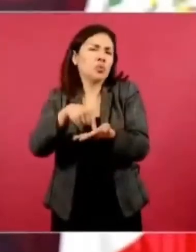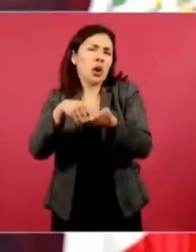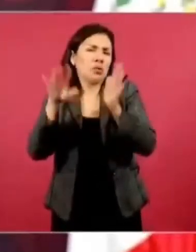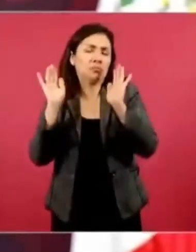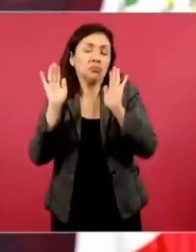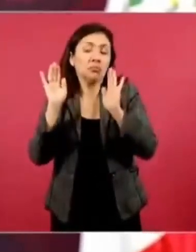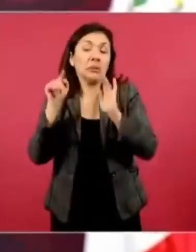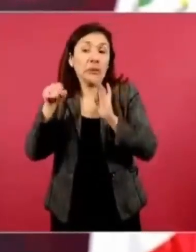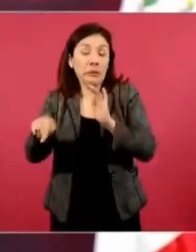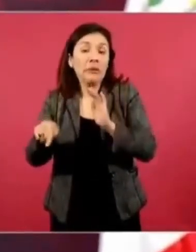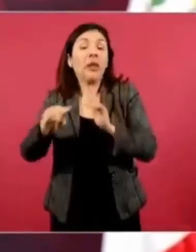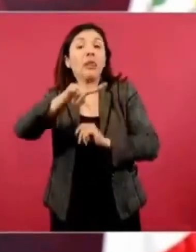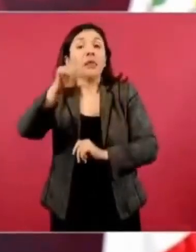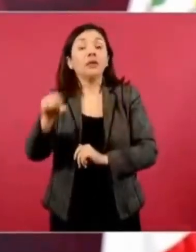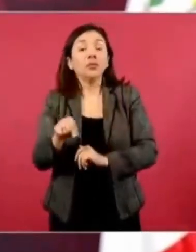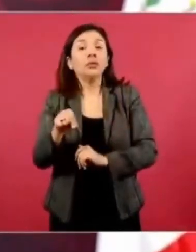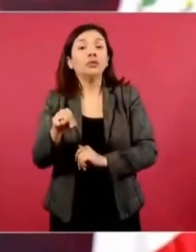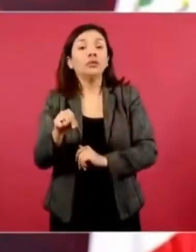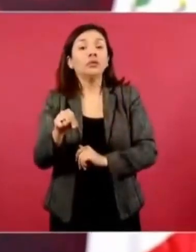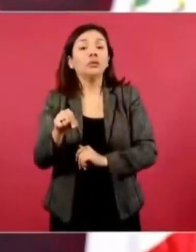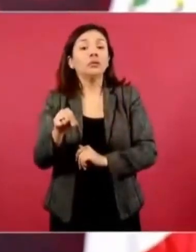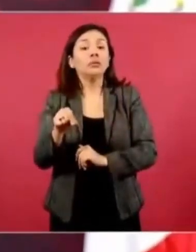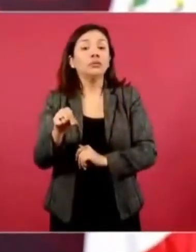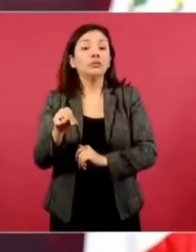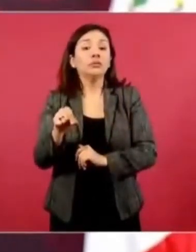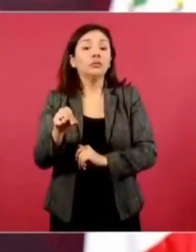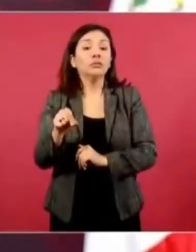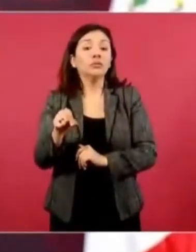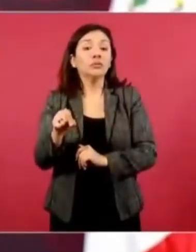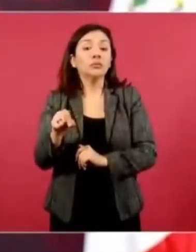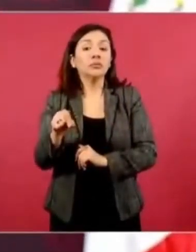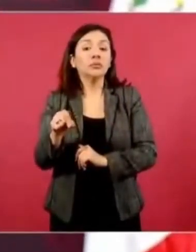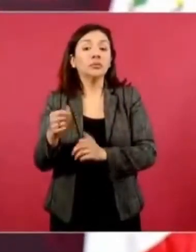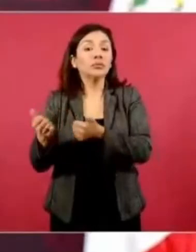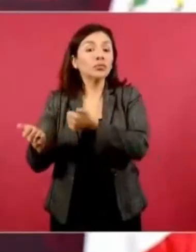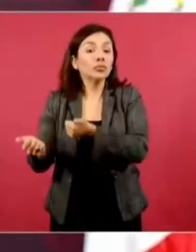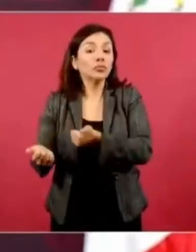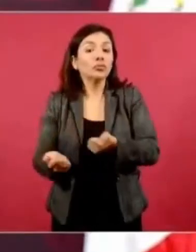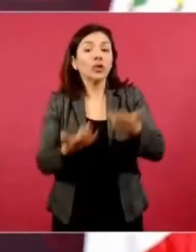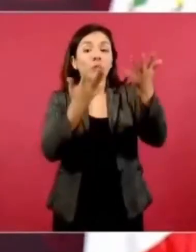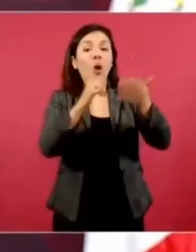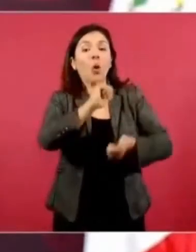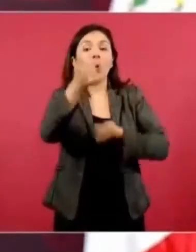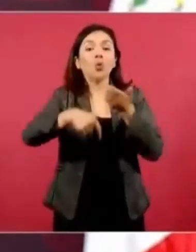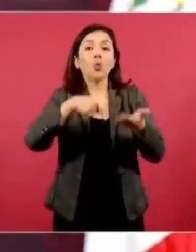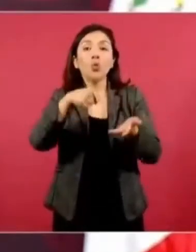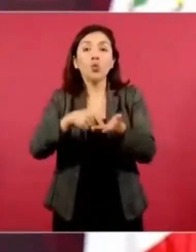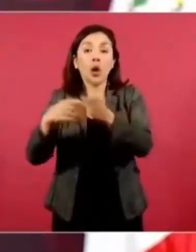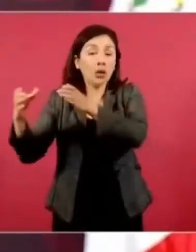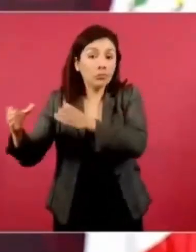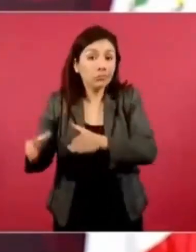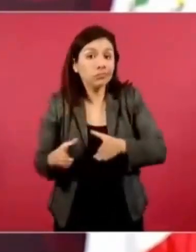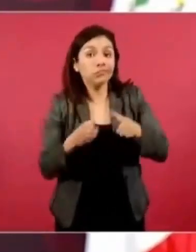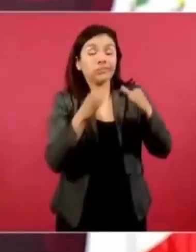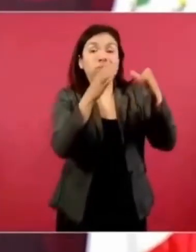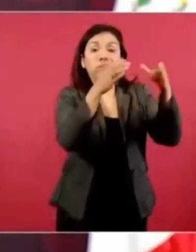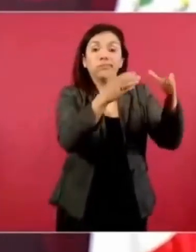a otro sitio, a un